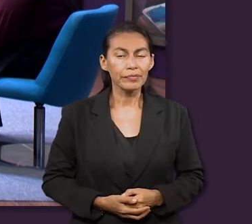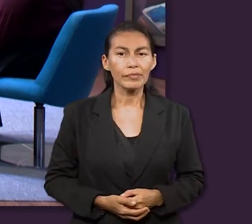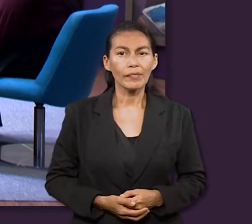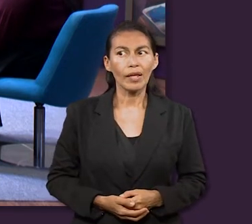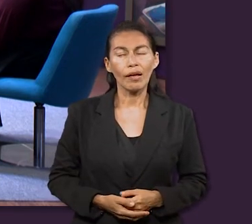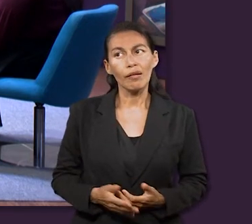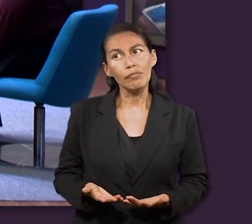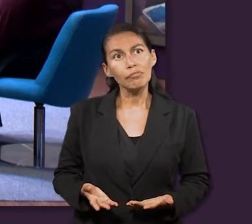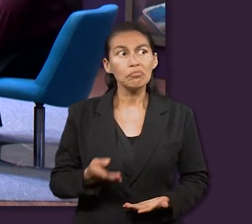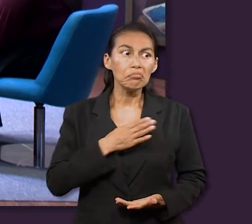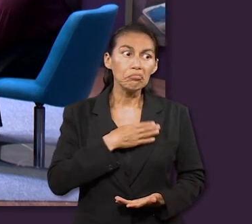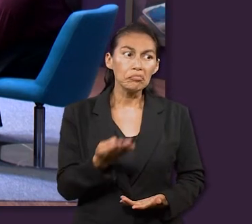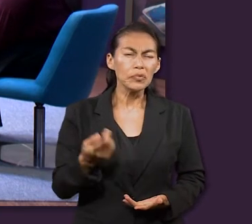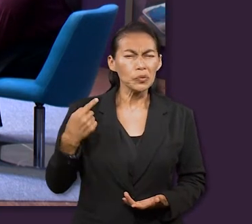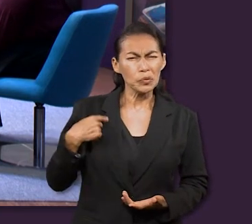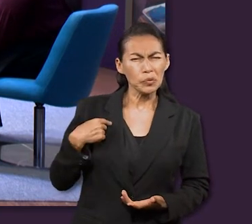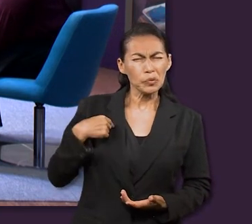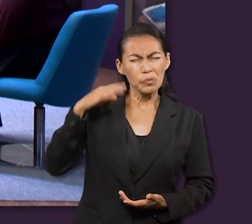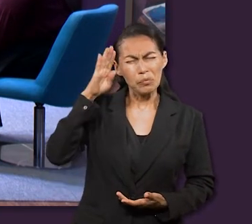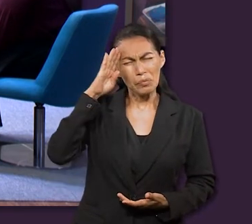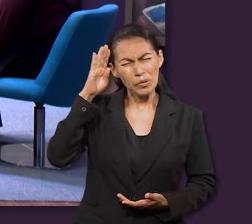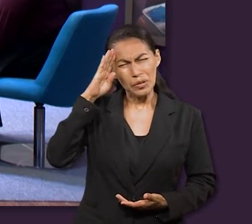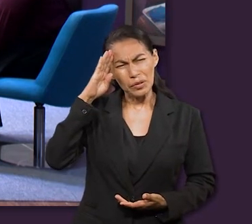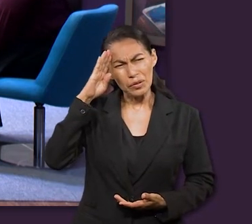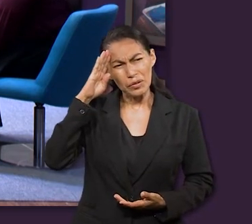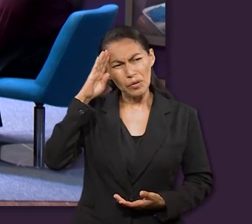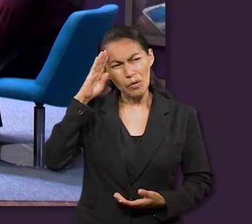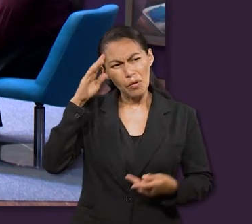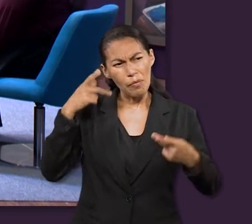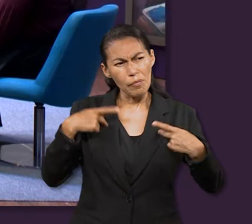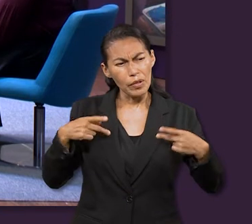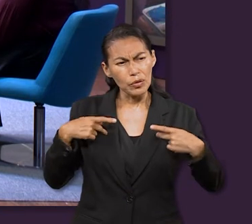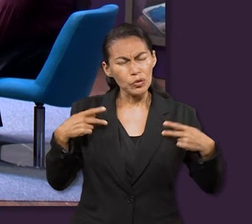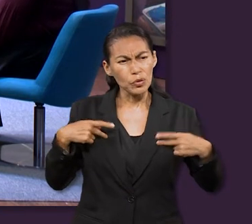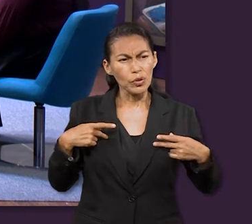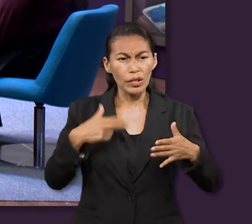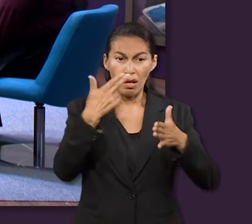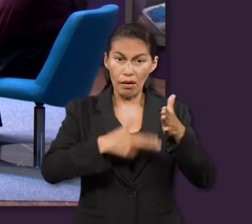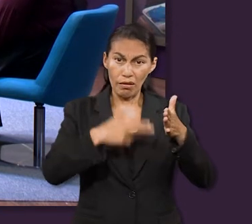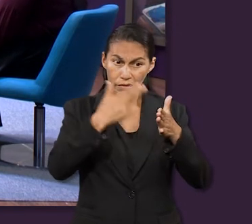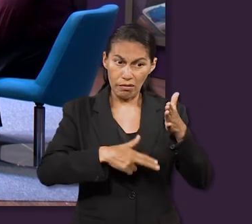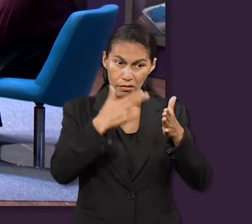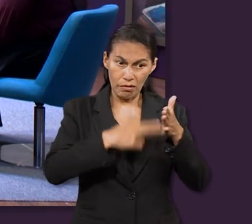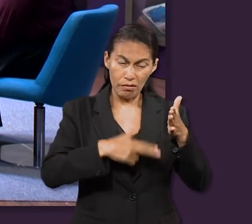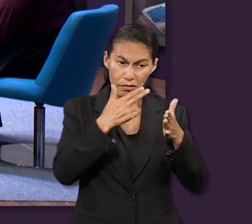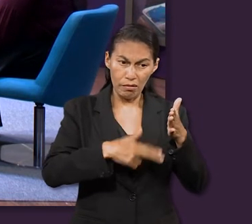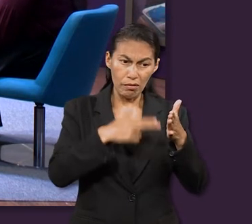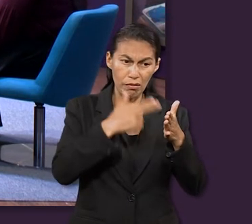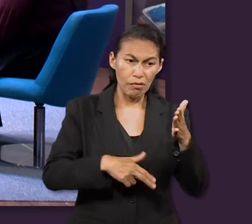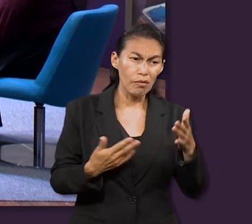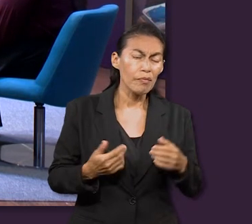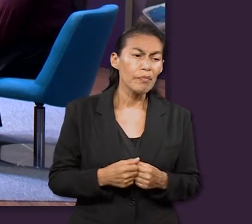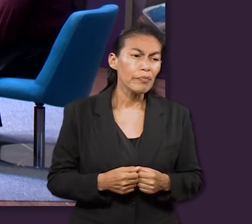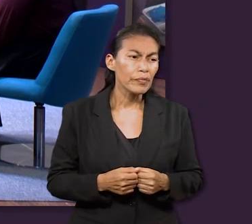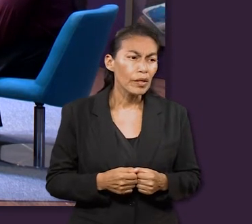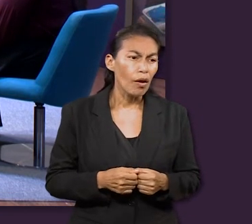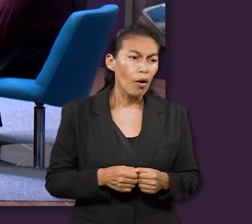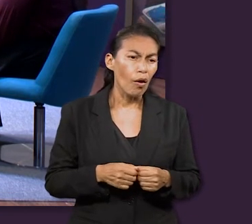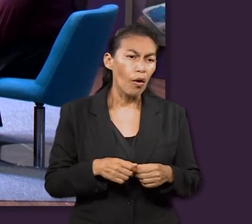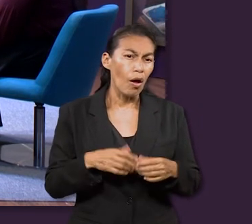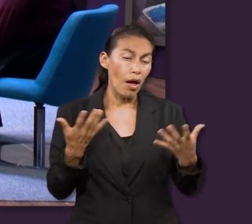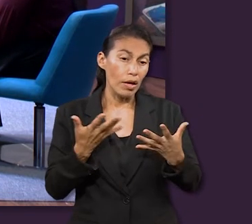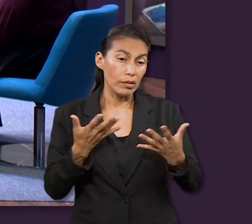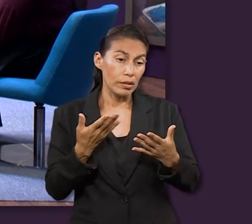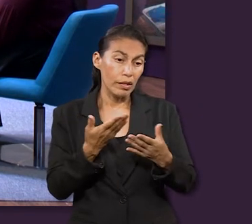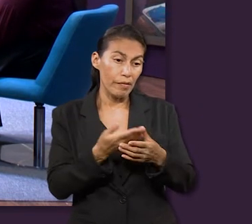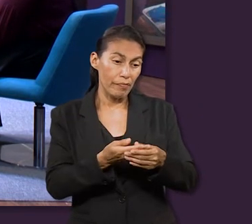Pues para mí, cuando pienso en un crisol, me imagino a un herrero. A un herrero. En el proceso tal vez